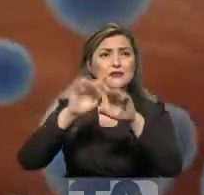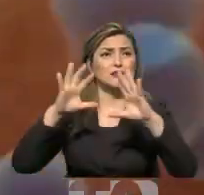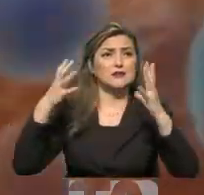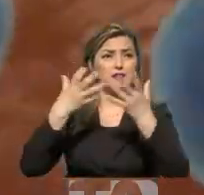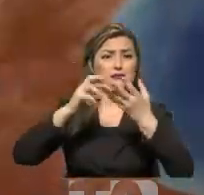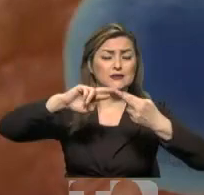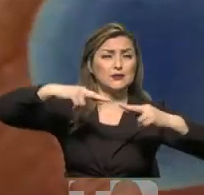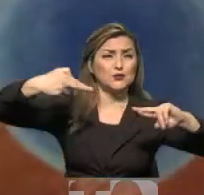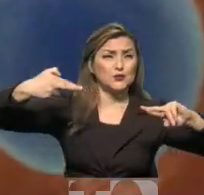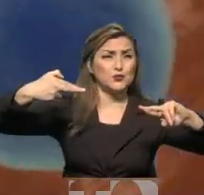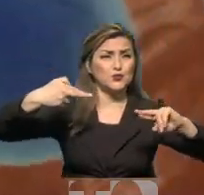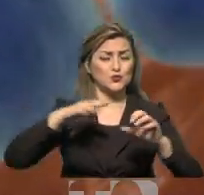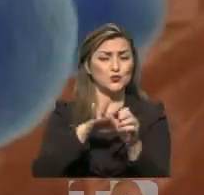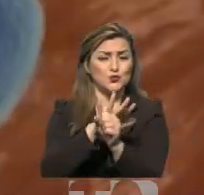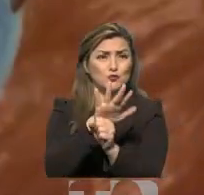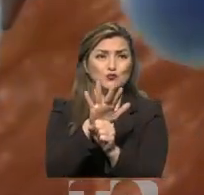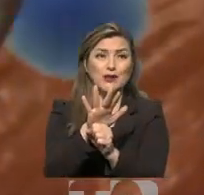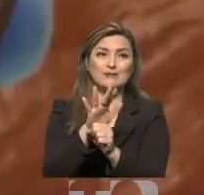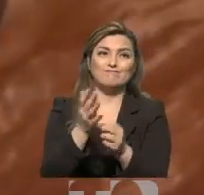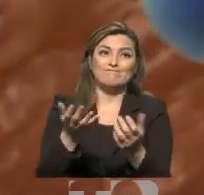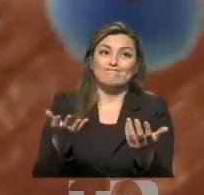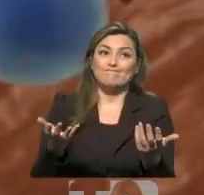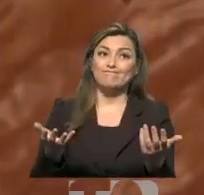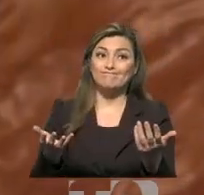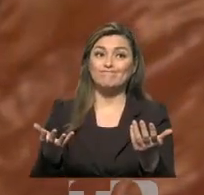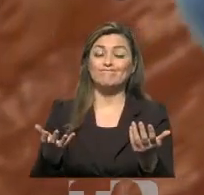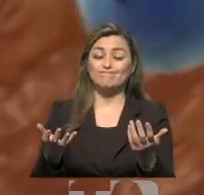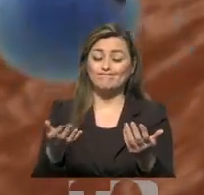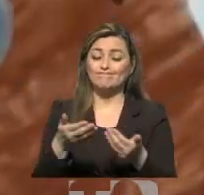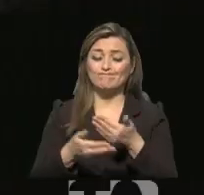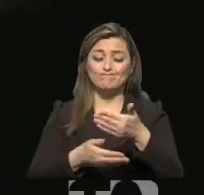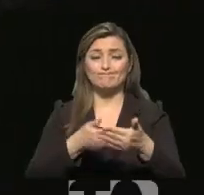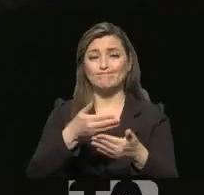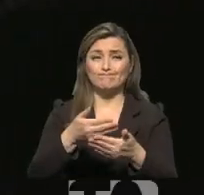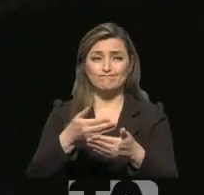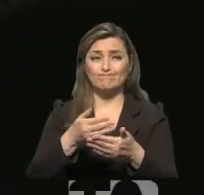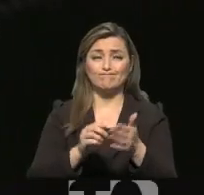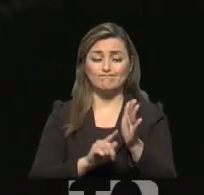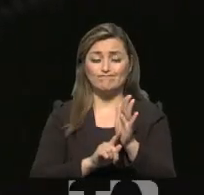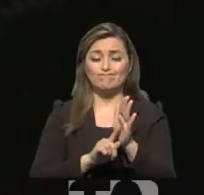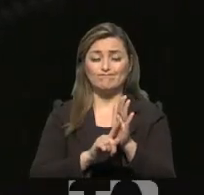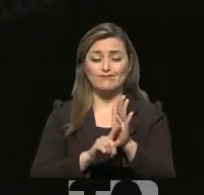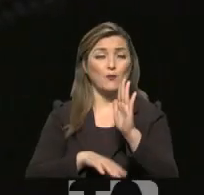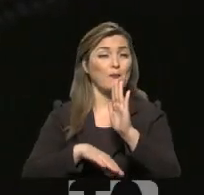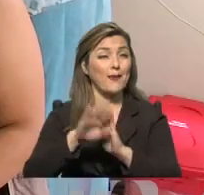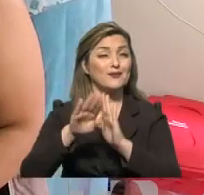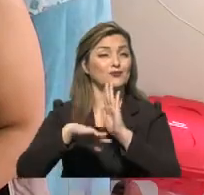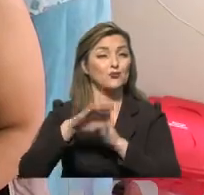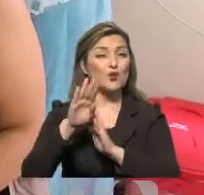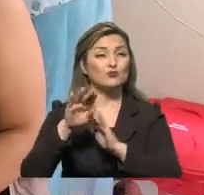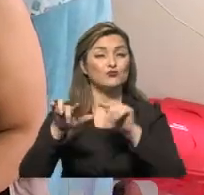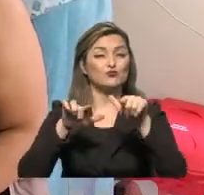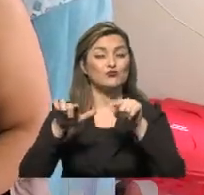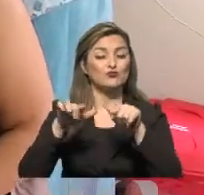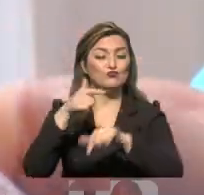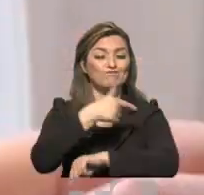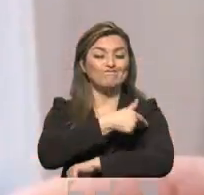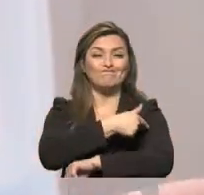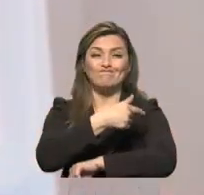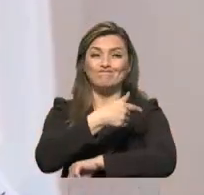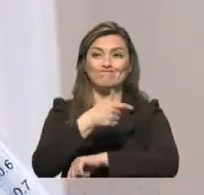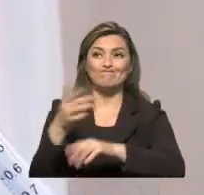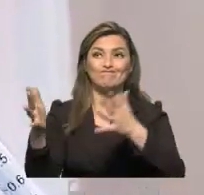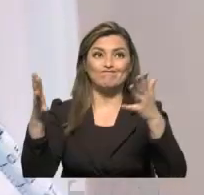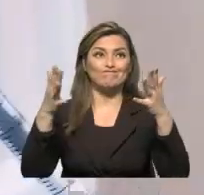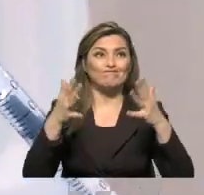nivel regional, pues la COVID-19 parece que tiene un avance y una progresión cada vez mayor en lugares donde la vacuna es